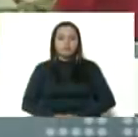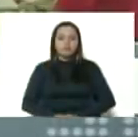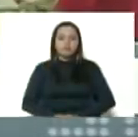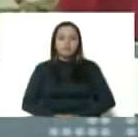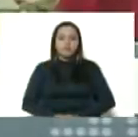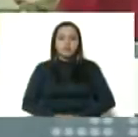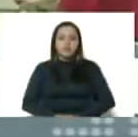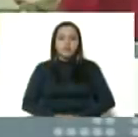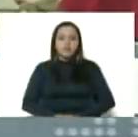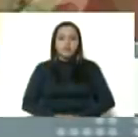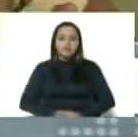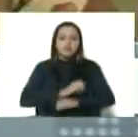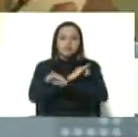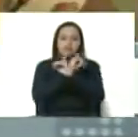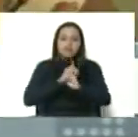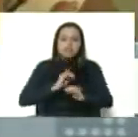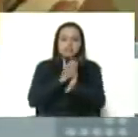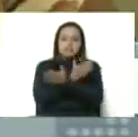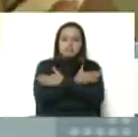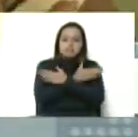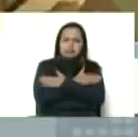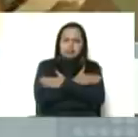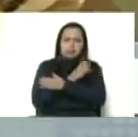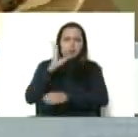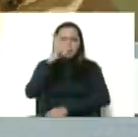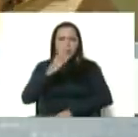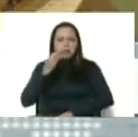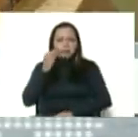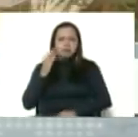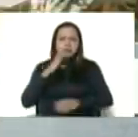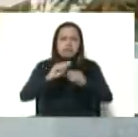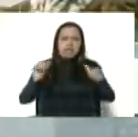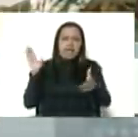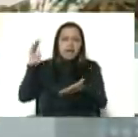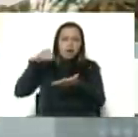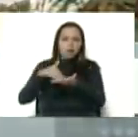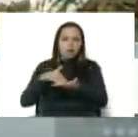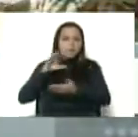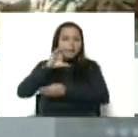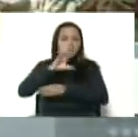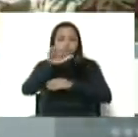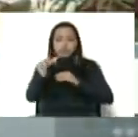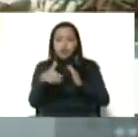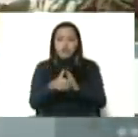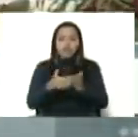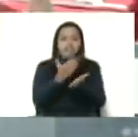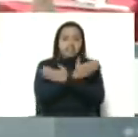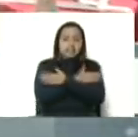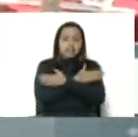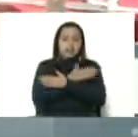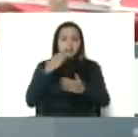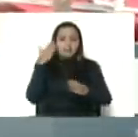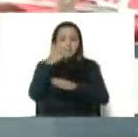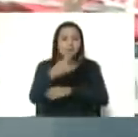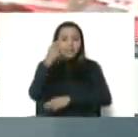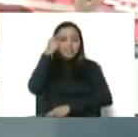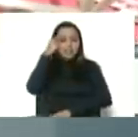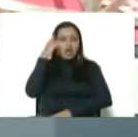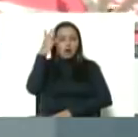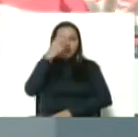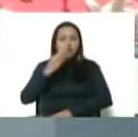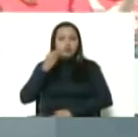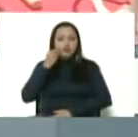Felicidades a la juventud de toda esa tierra de Aragua y de todo el país. Felicidades. Vamos rumbo al Día de la Juventud.